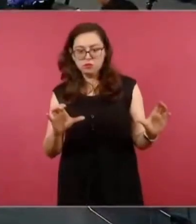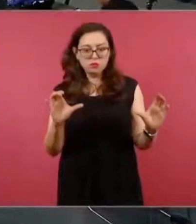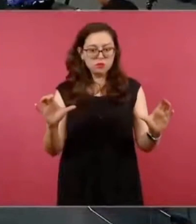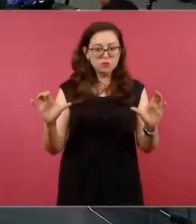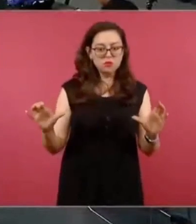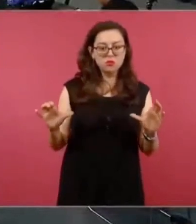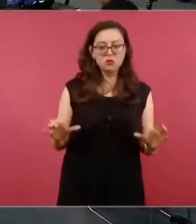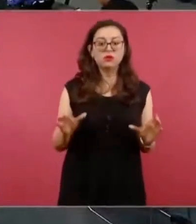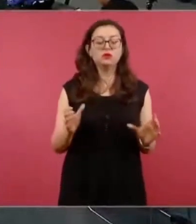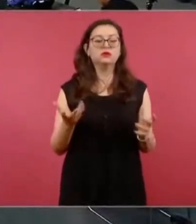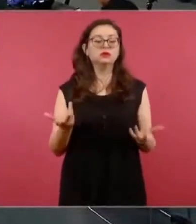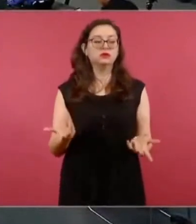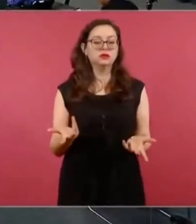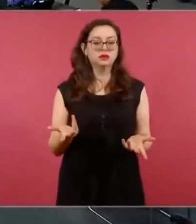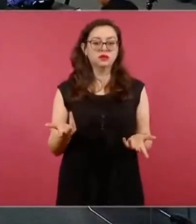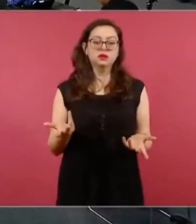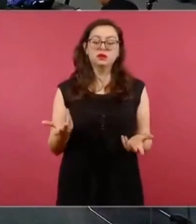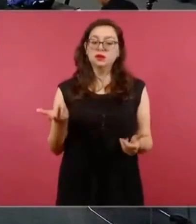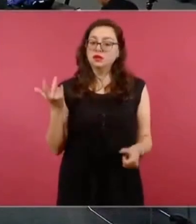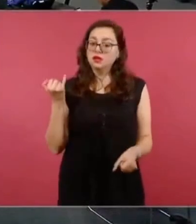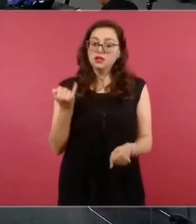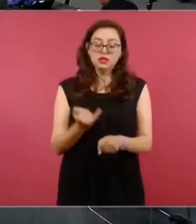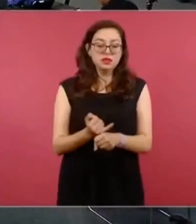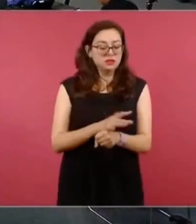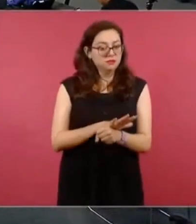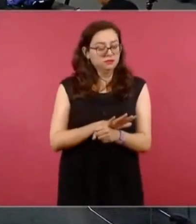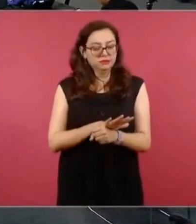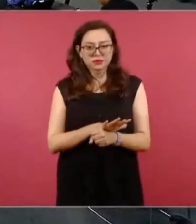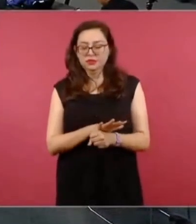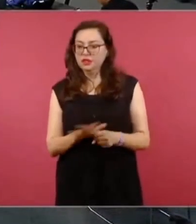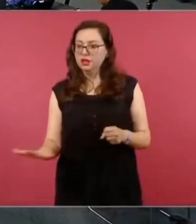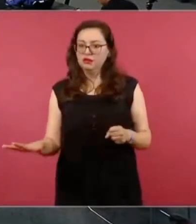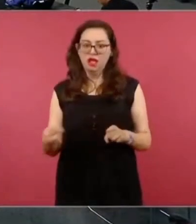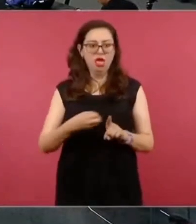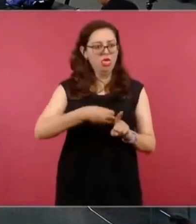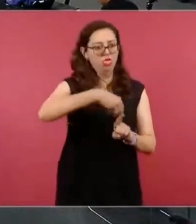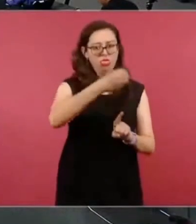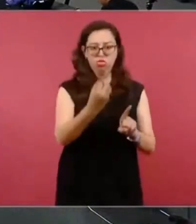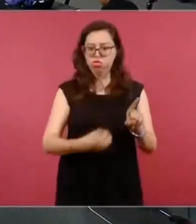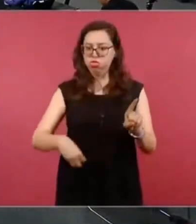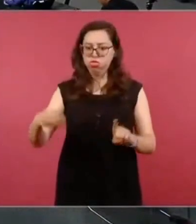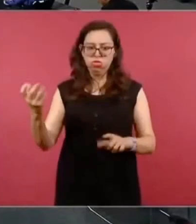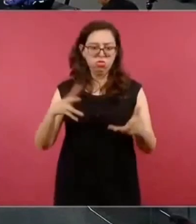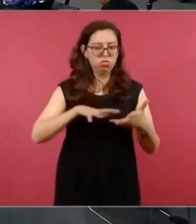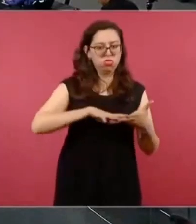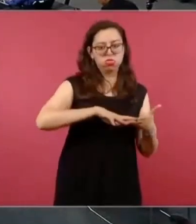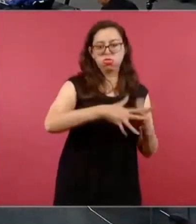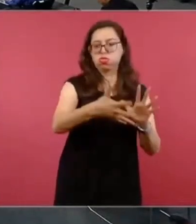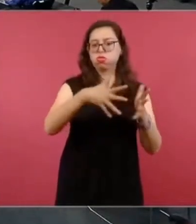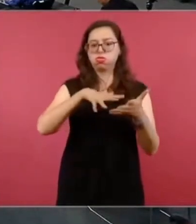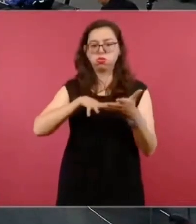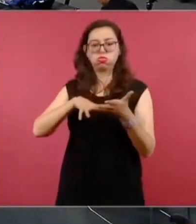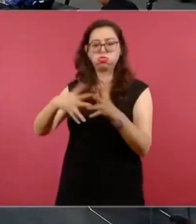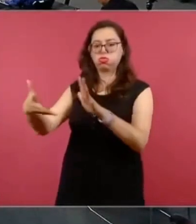no puede haber anarquía en el manejo del agua,